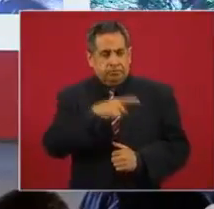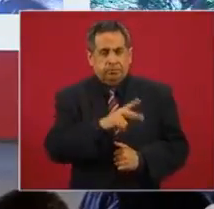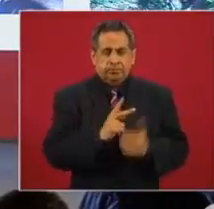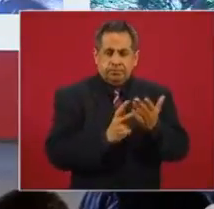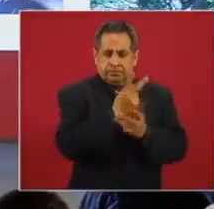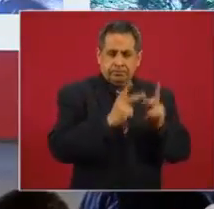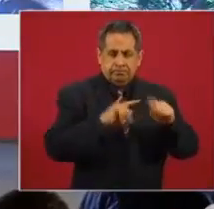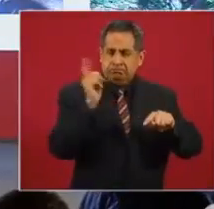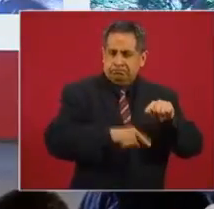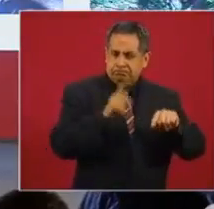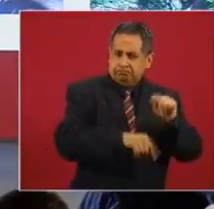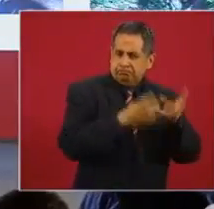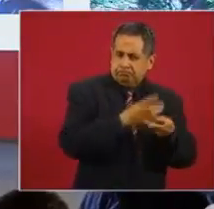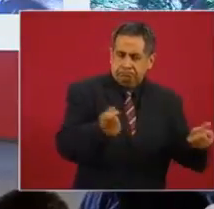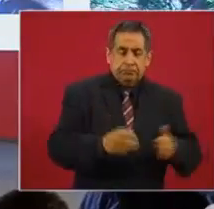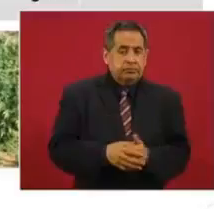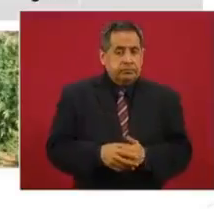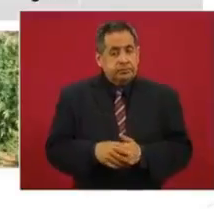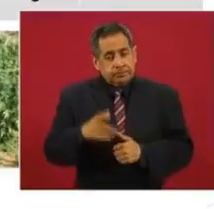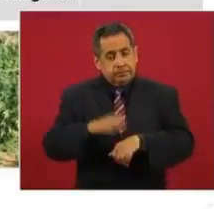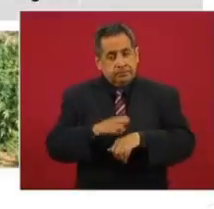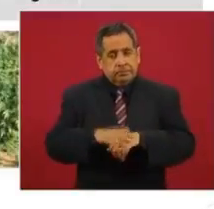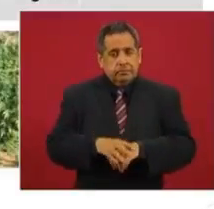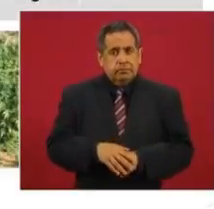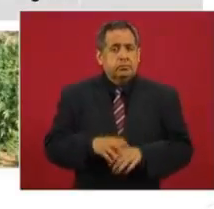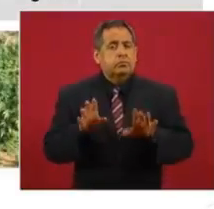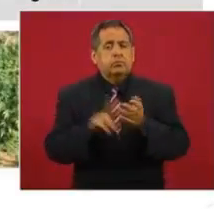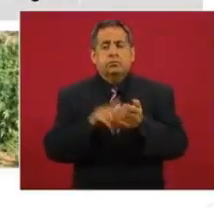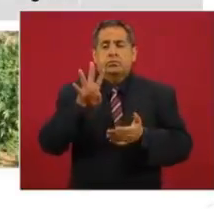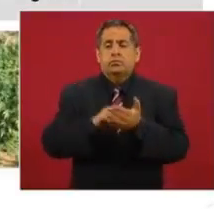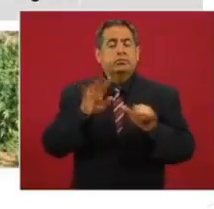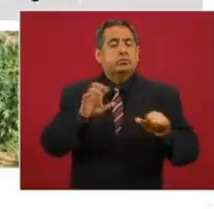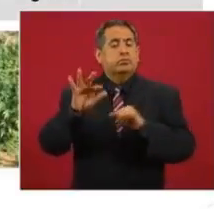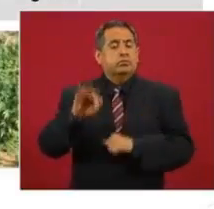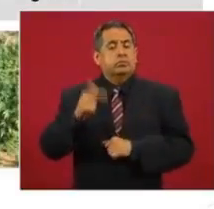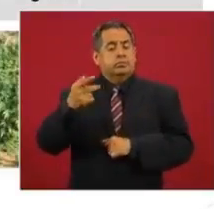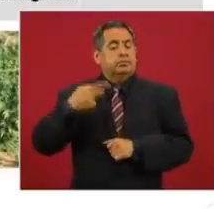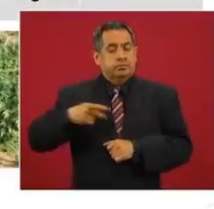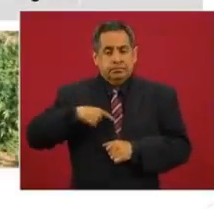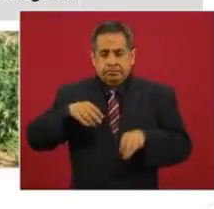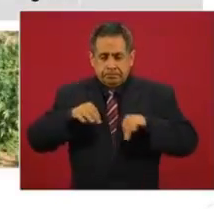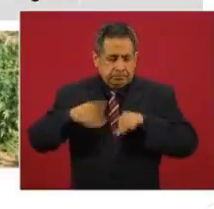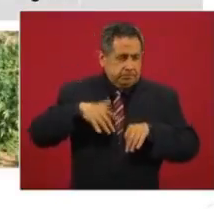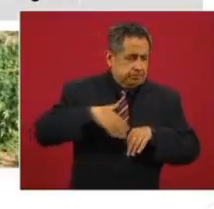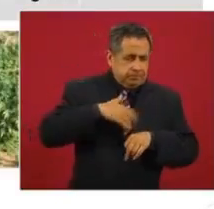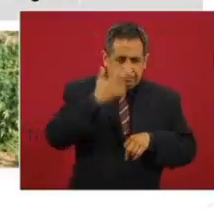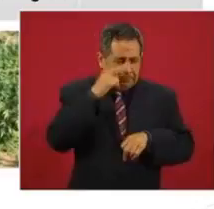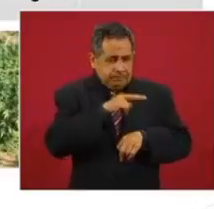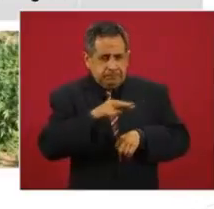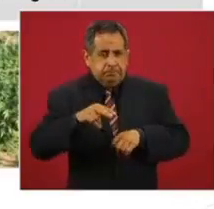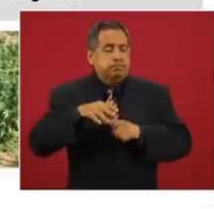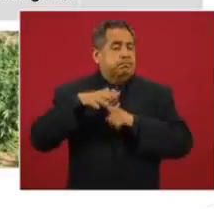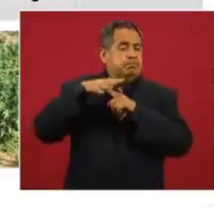plantillos. Aquí en la erradicación estamos empleando 4.646 hombres para reconocimientos